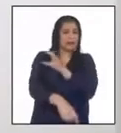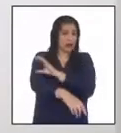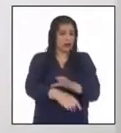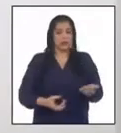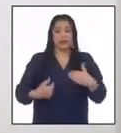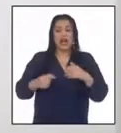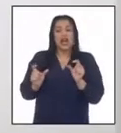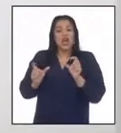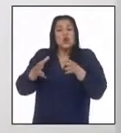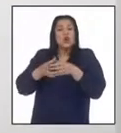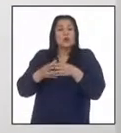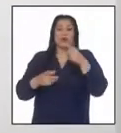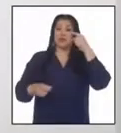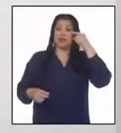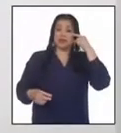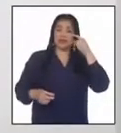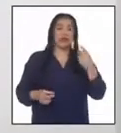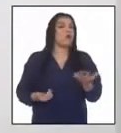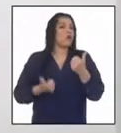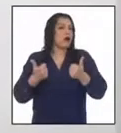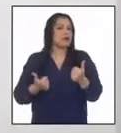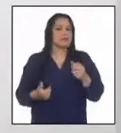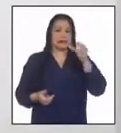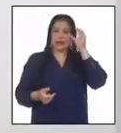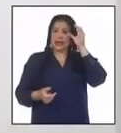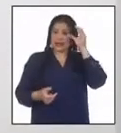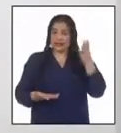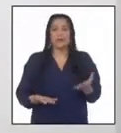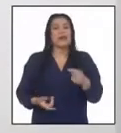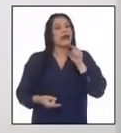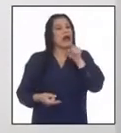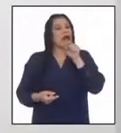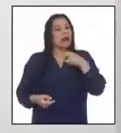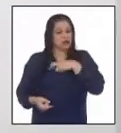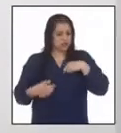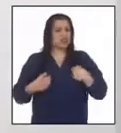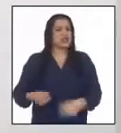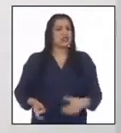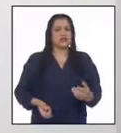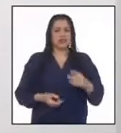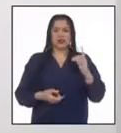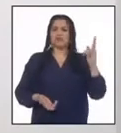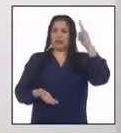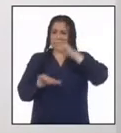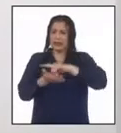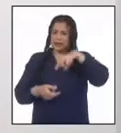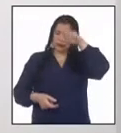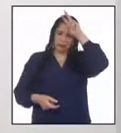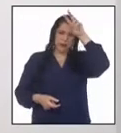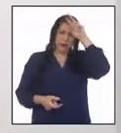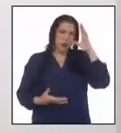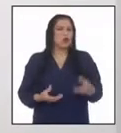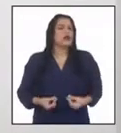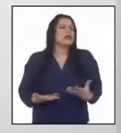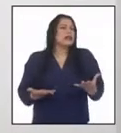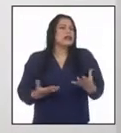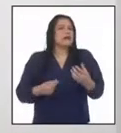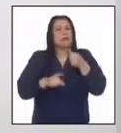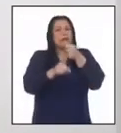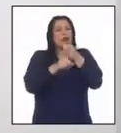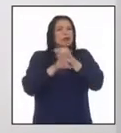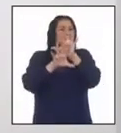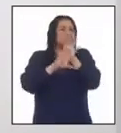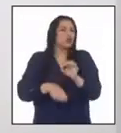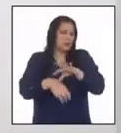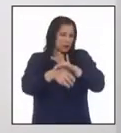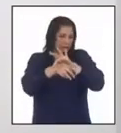colonias asiáticas, entre las que destaca la China. Los chinos llegados a Perú tenían prácticas sanitarias propias de su